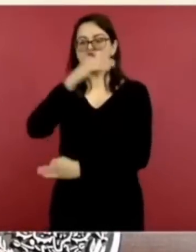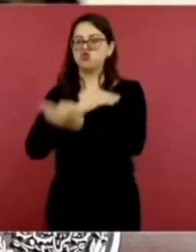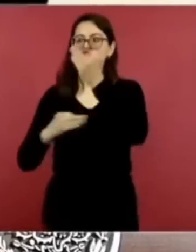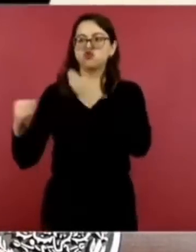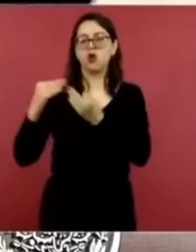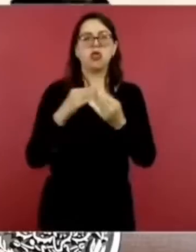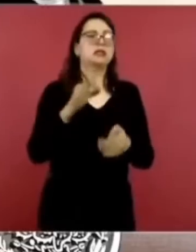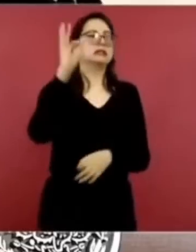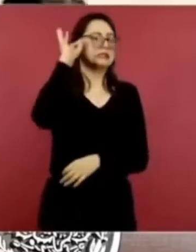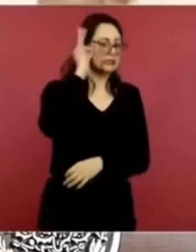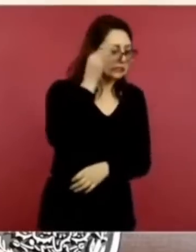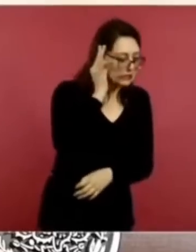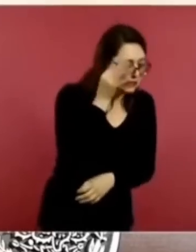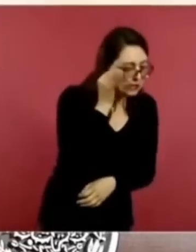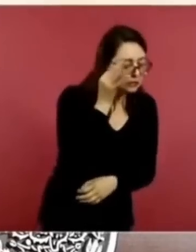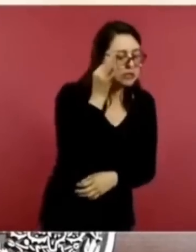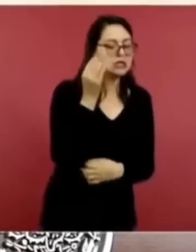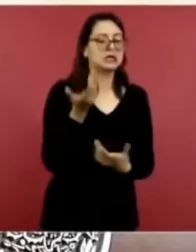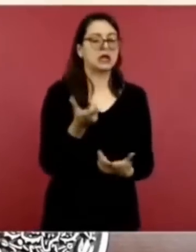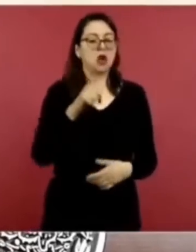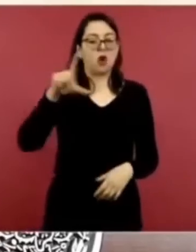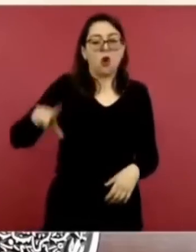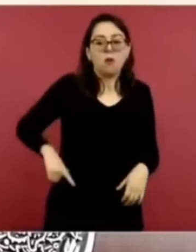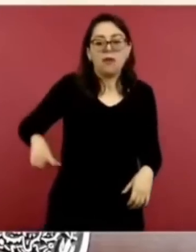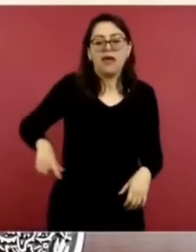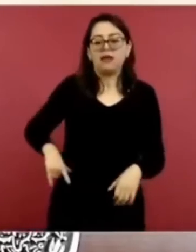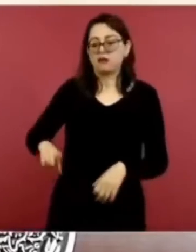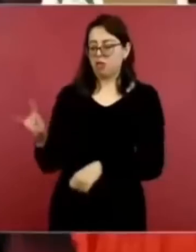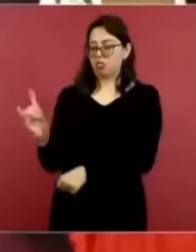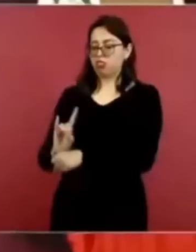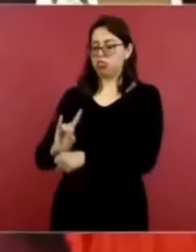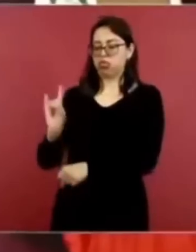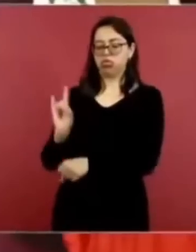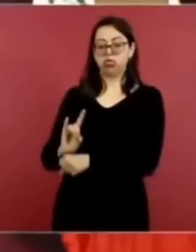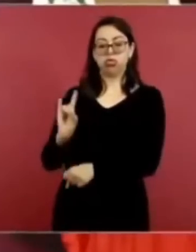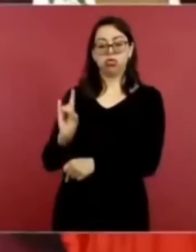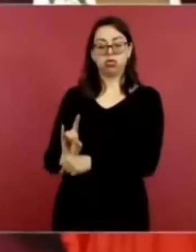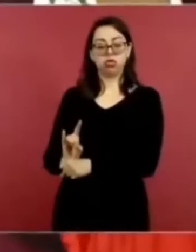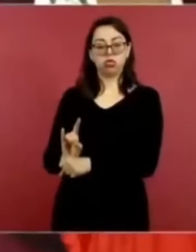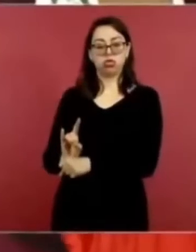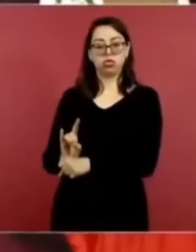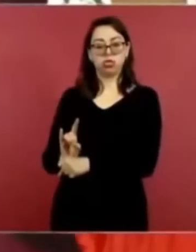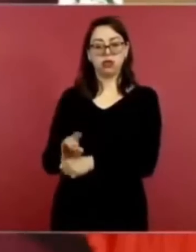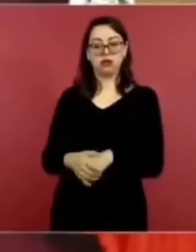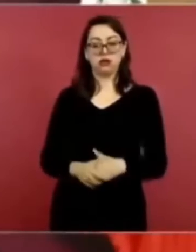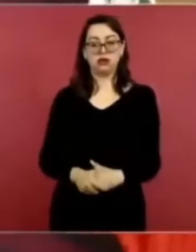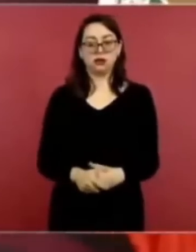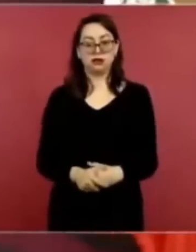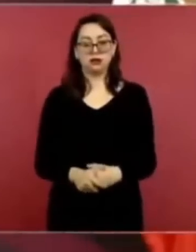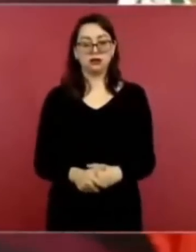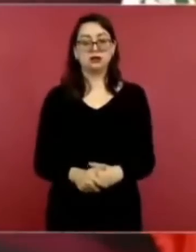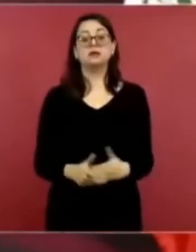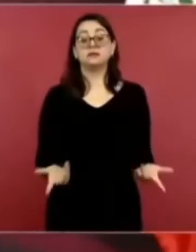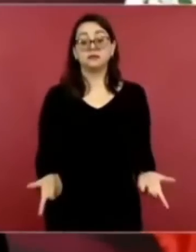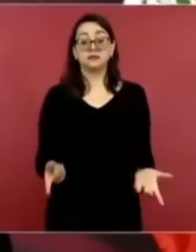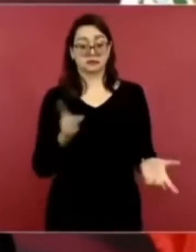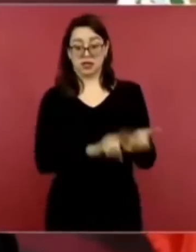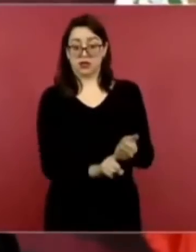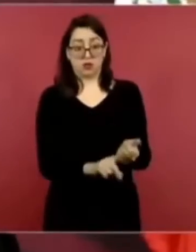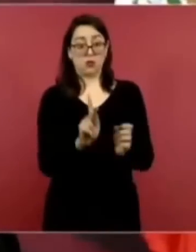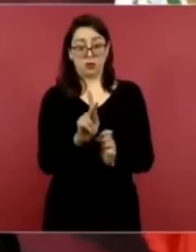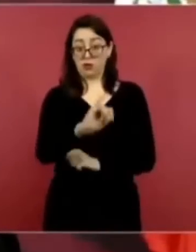crearon una república simulada y parte de esto es lo del poder judicial